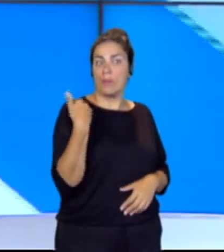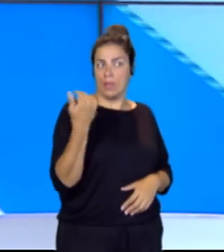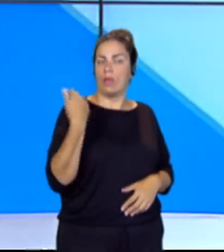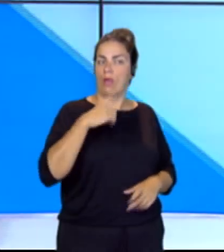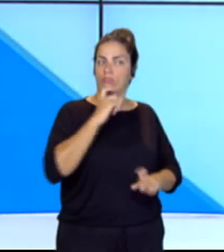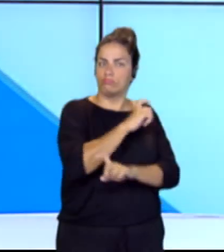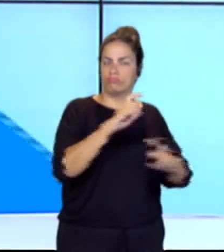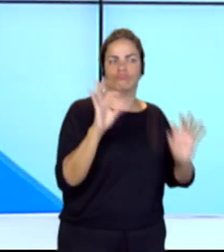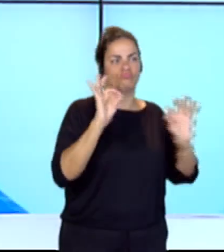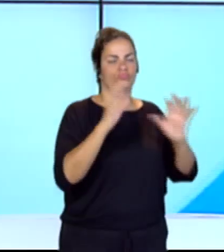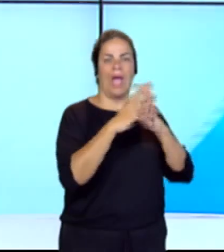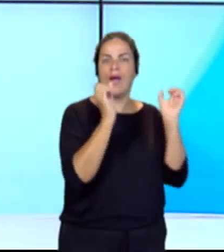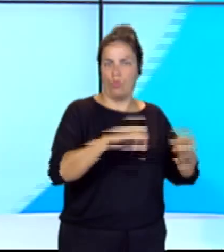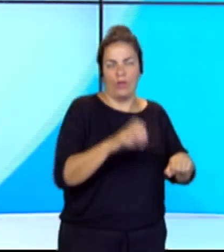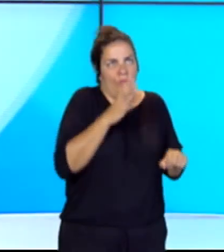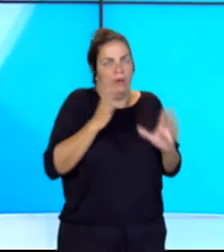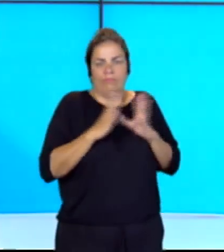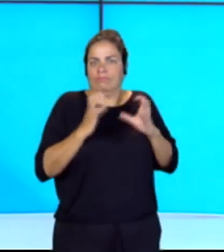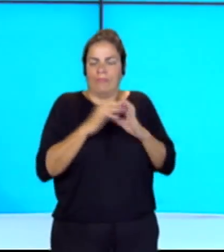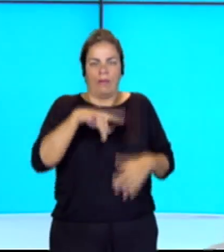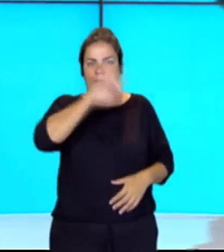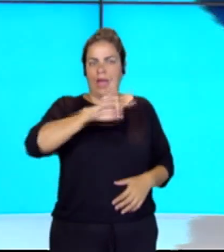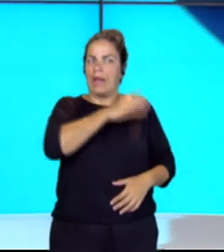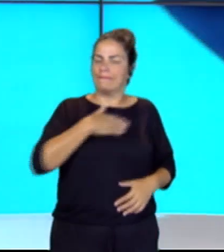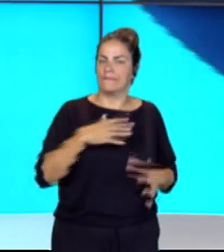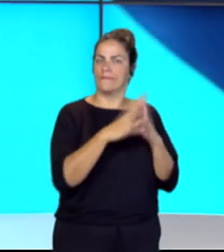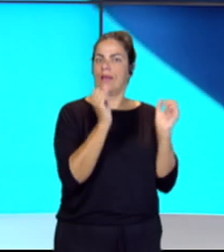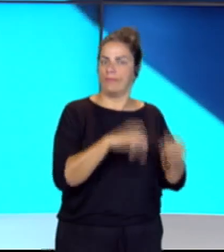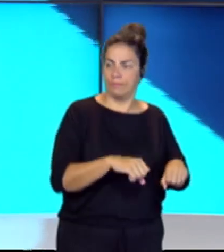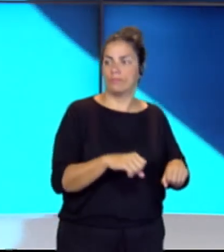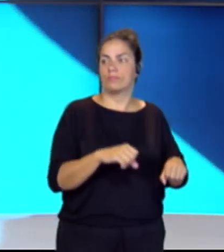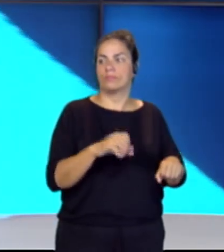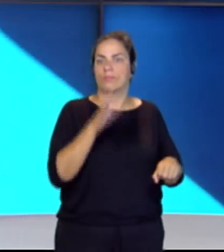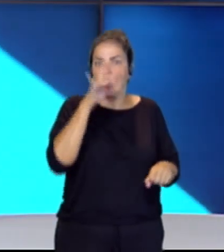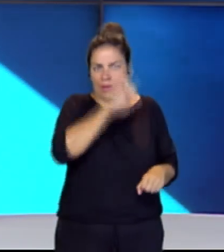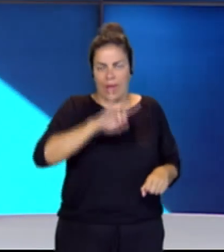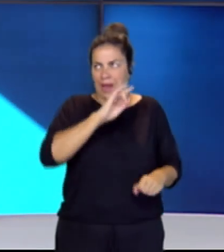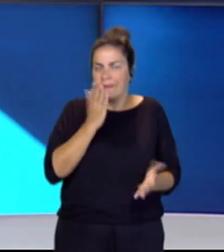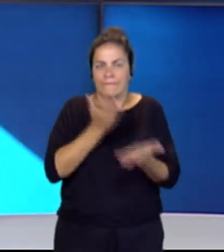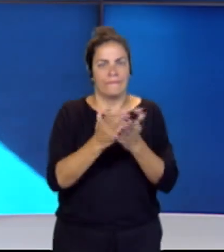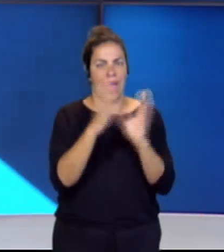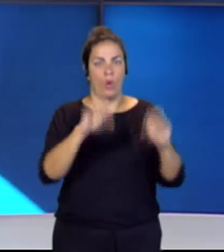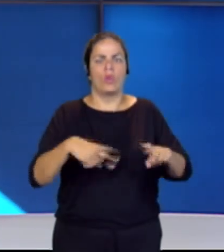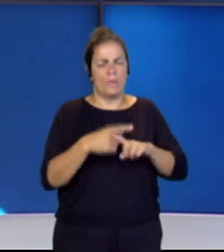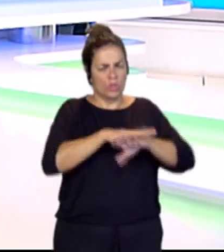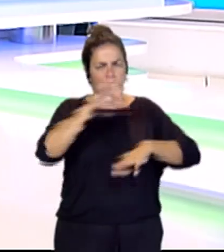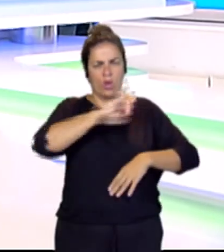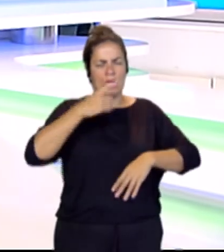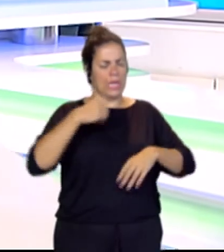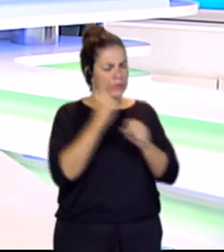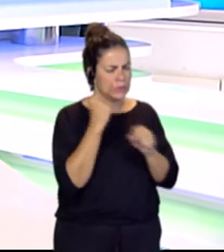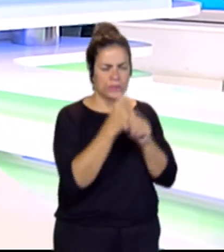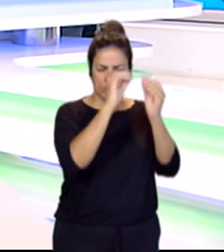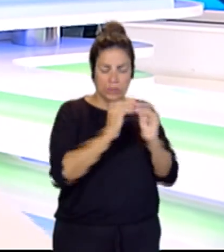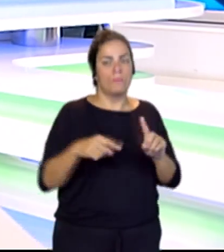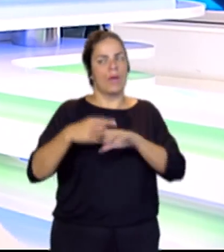ese acuerdo deseado en Canarias, solicitado por Canarias, trabajado por el gobierno de Canarias y por el gobierno